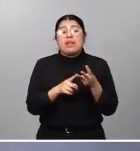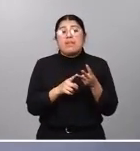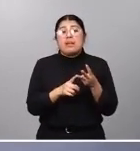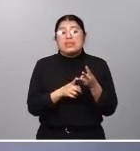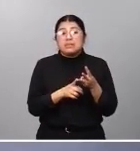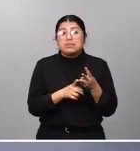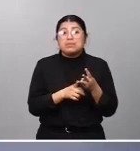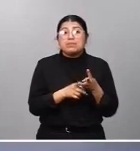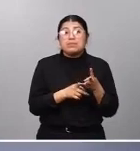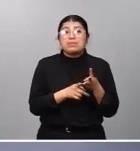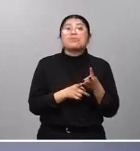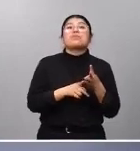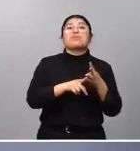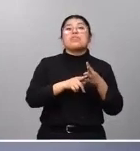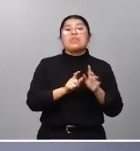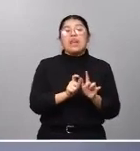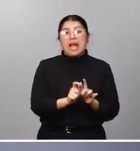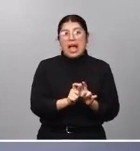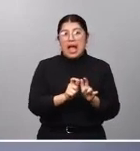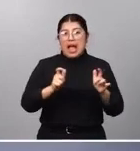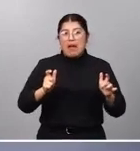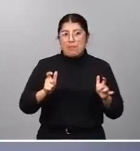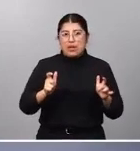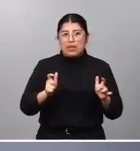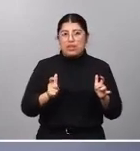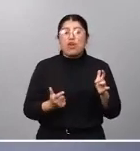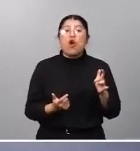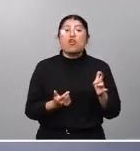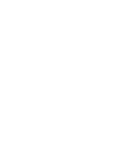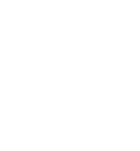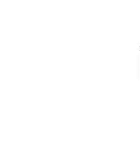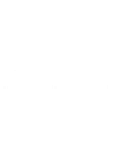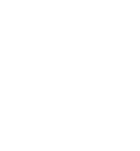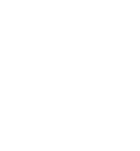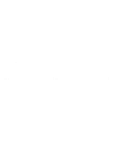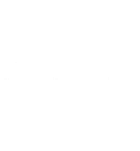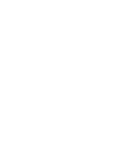nacimiento a diez días antes del parto para el segundo progenitor. Progenitor